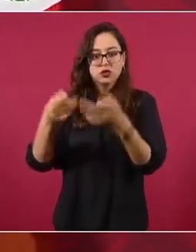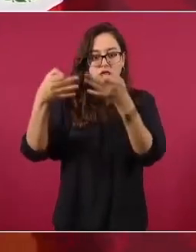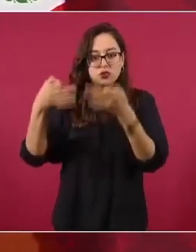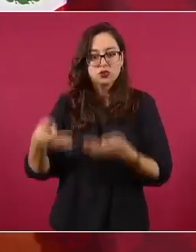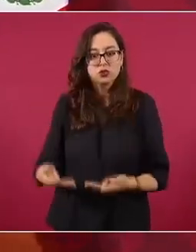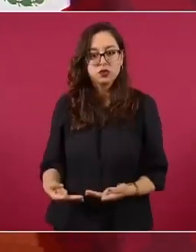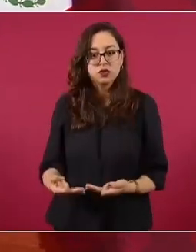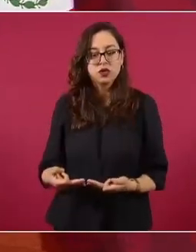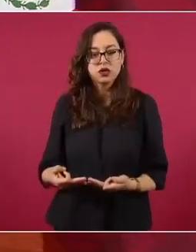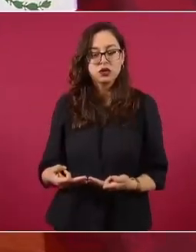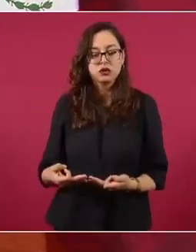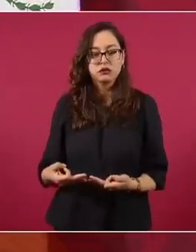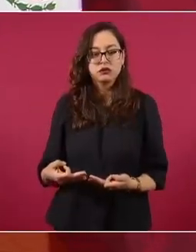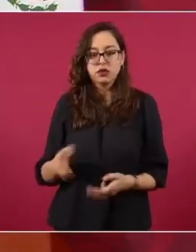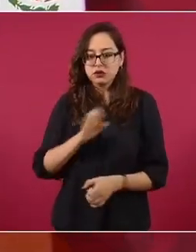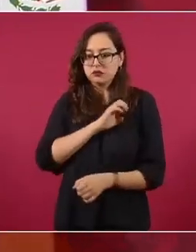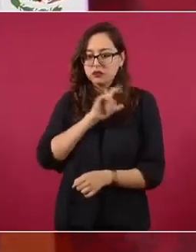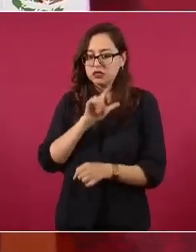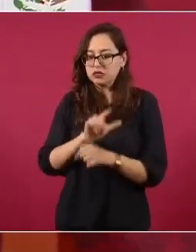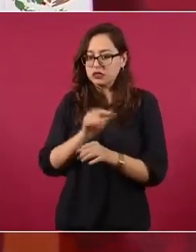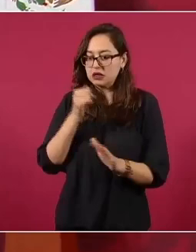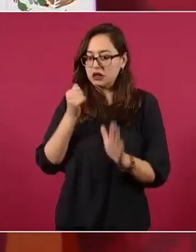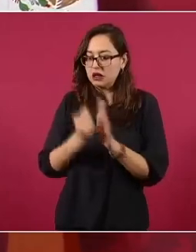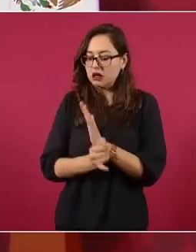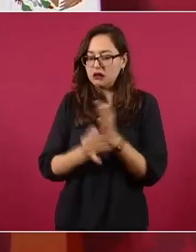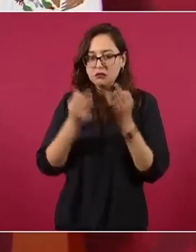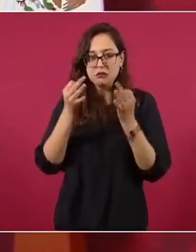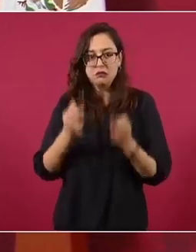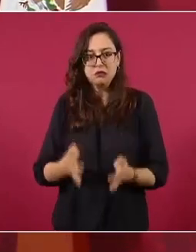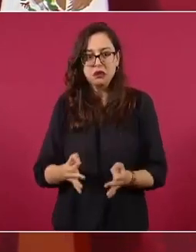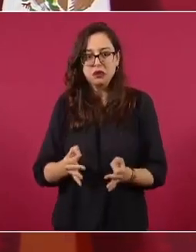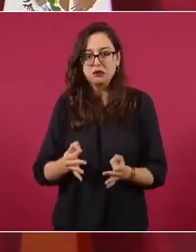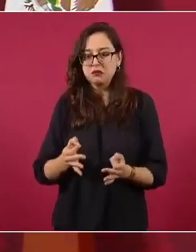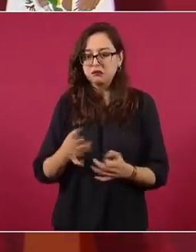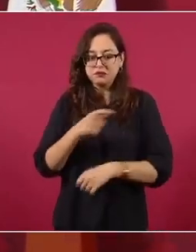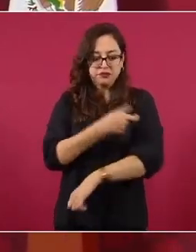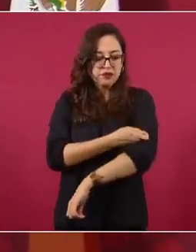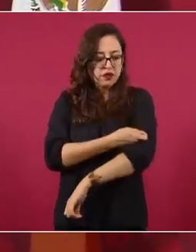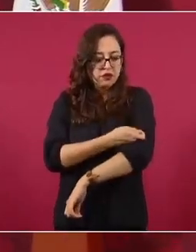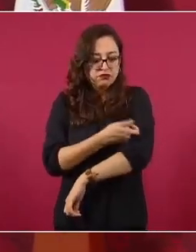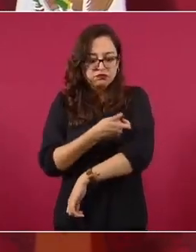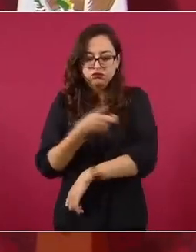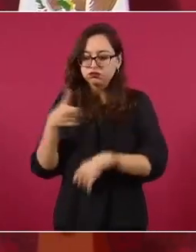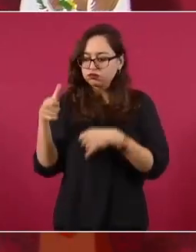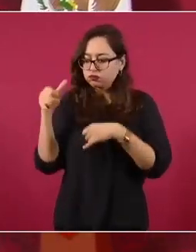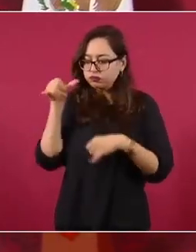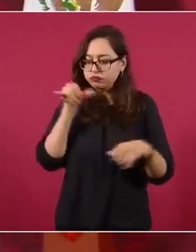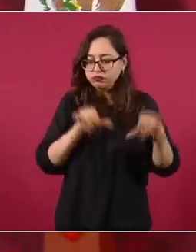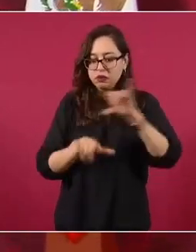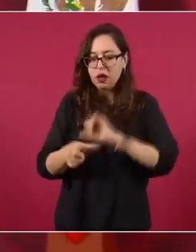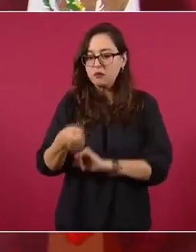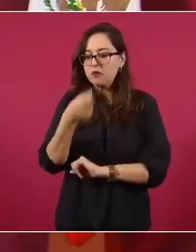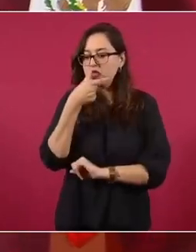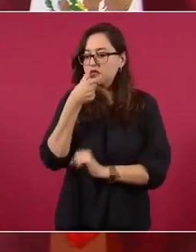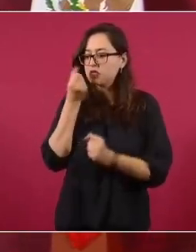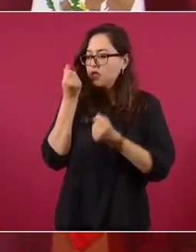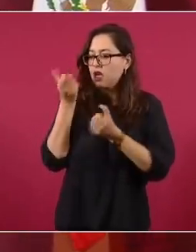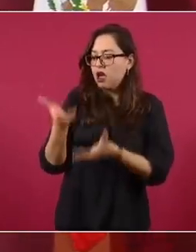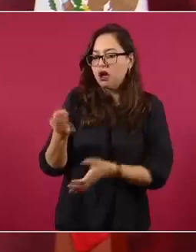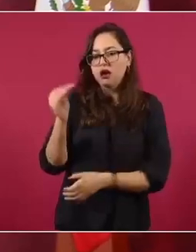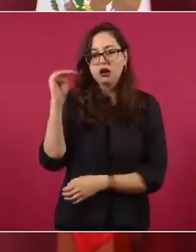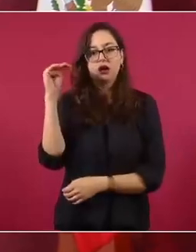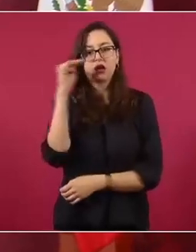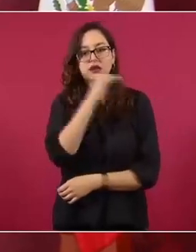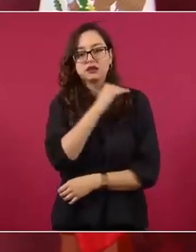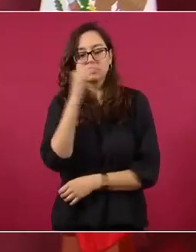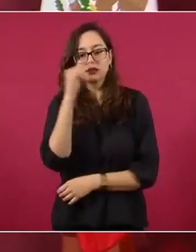por médicos, por especialistas y todos los análisis y todas las medicinas las va a recibir de manera gratuita,